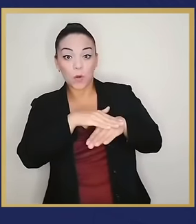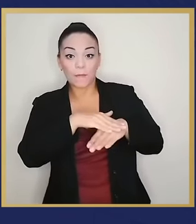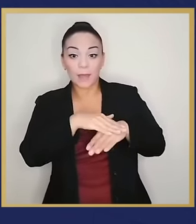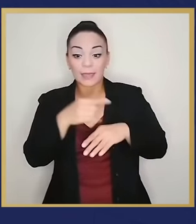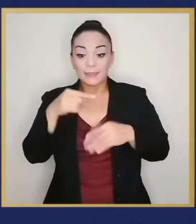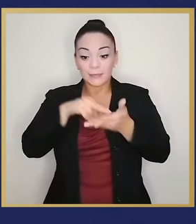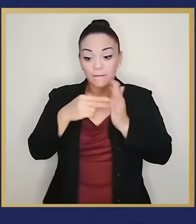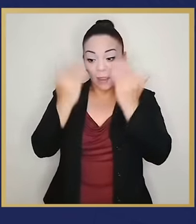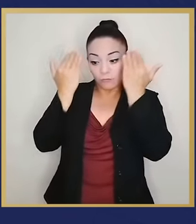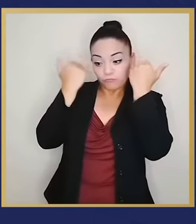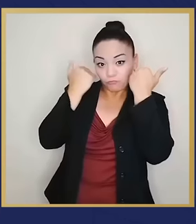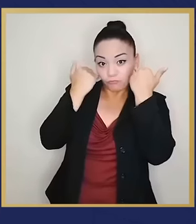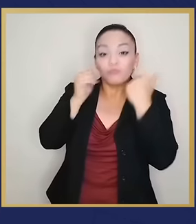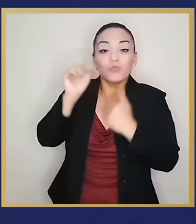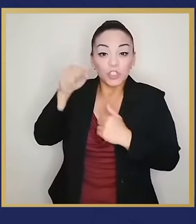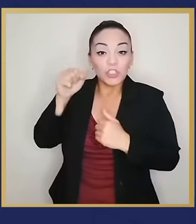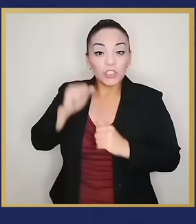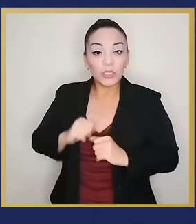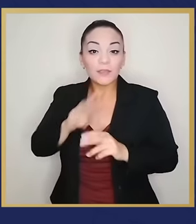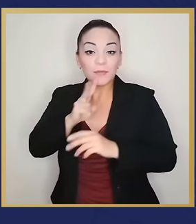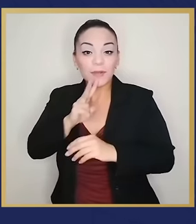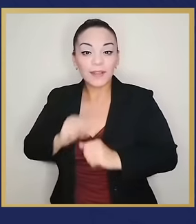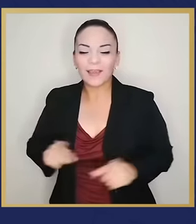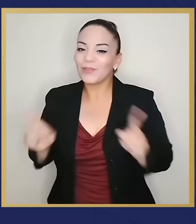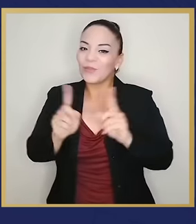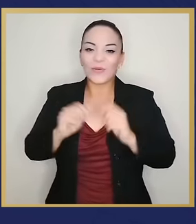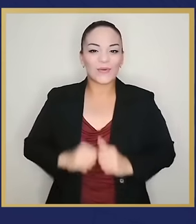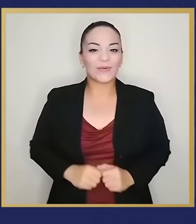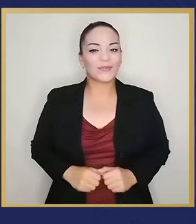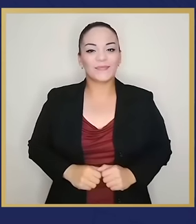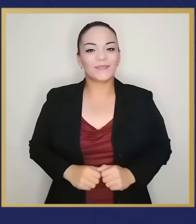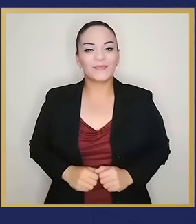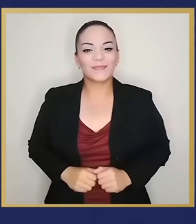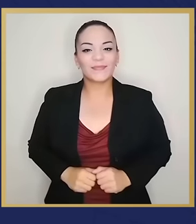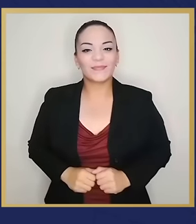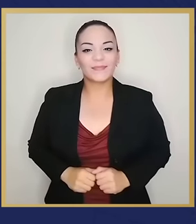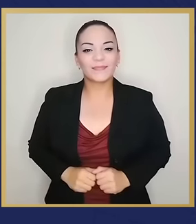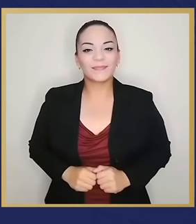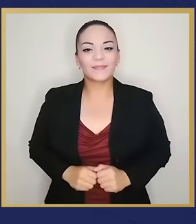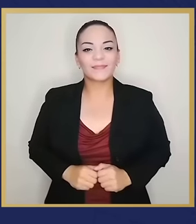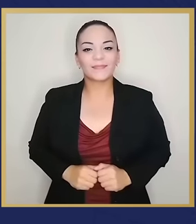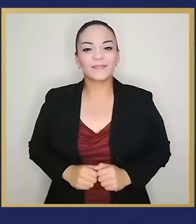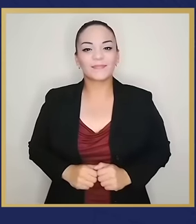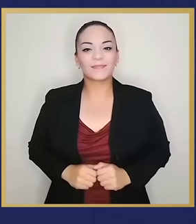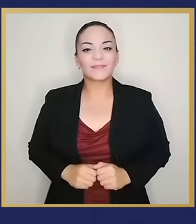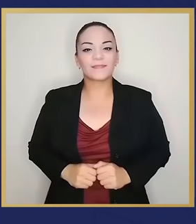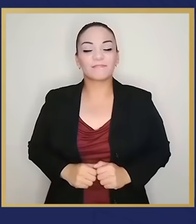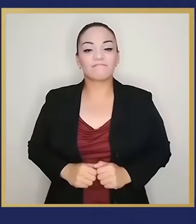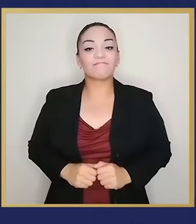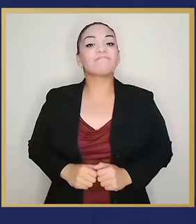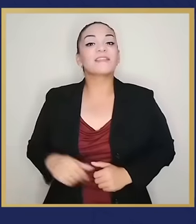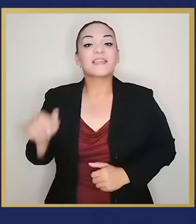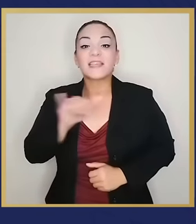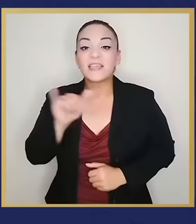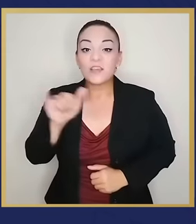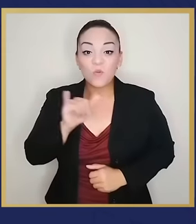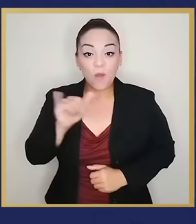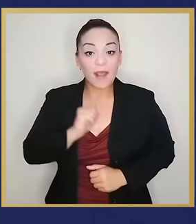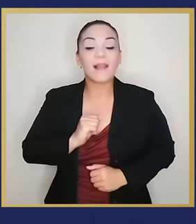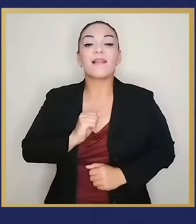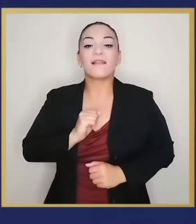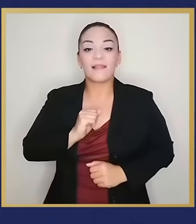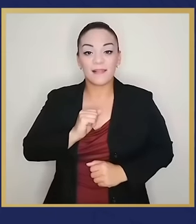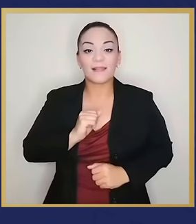callada, baje la cabeza y diga, sí, señores. No, porque igual